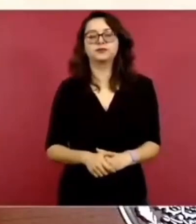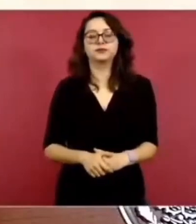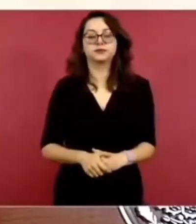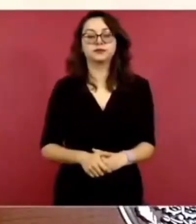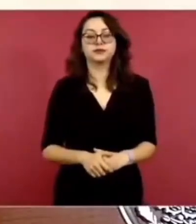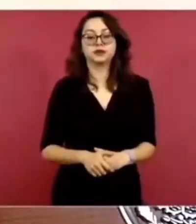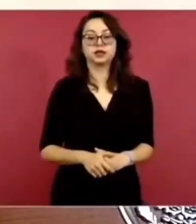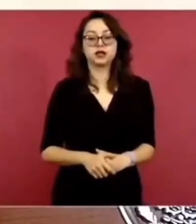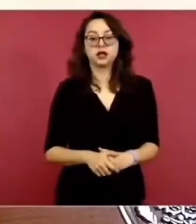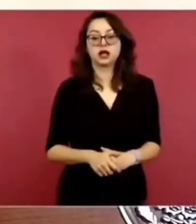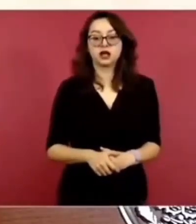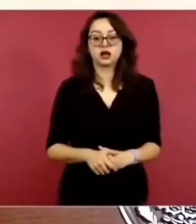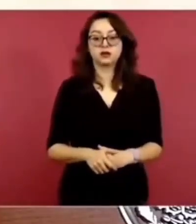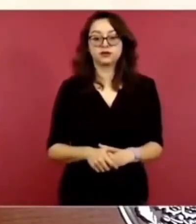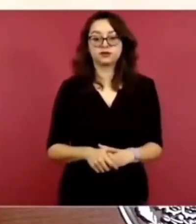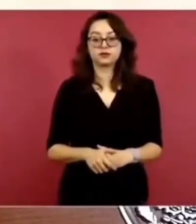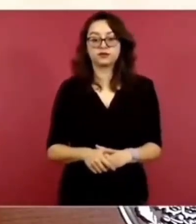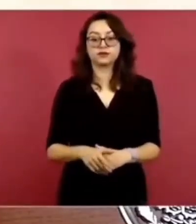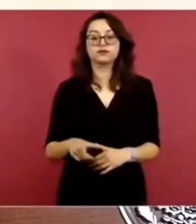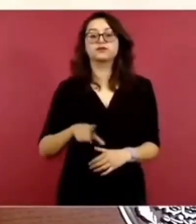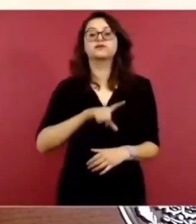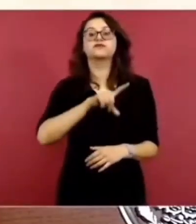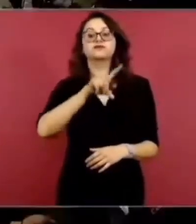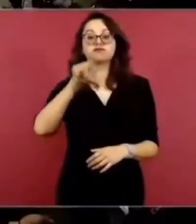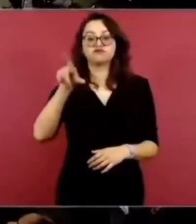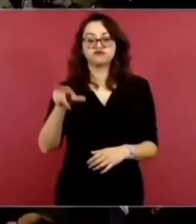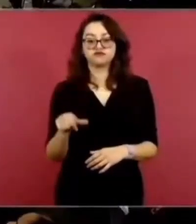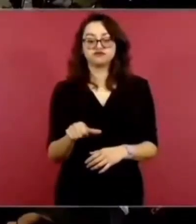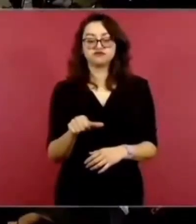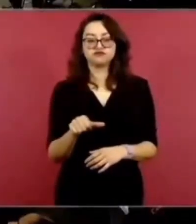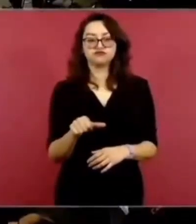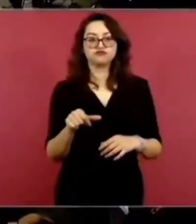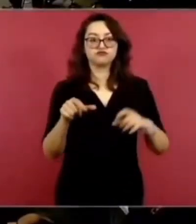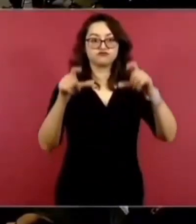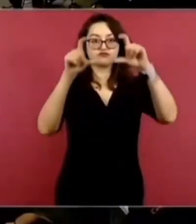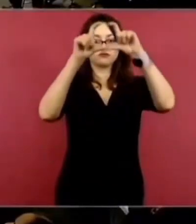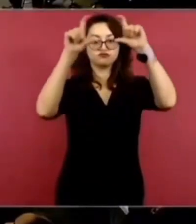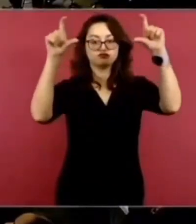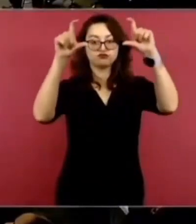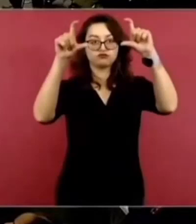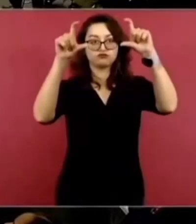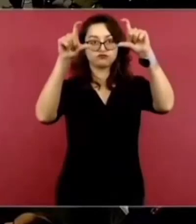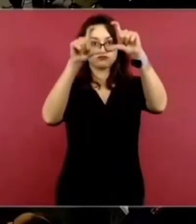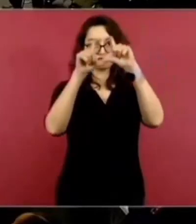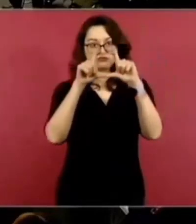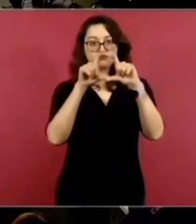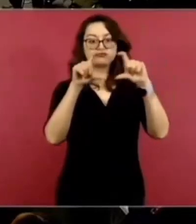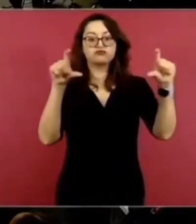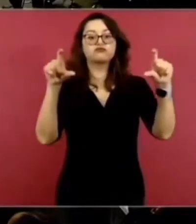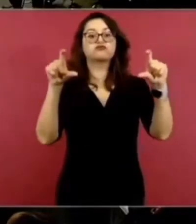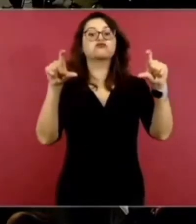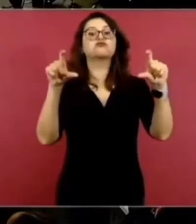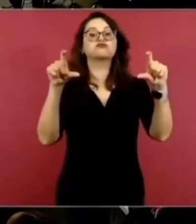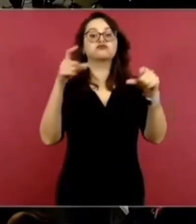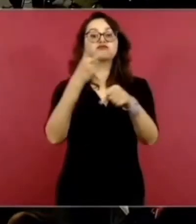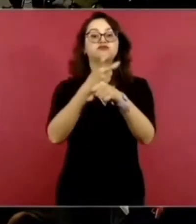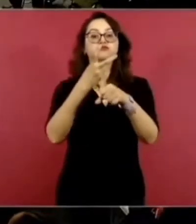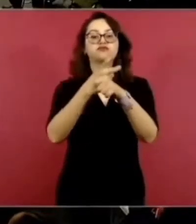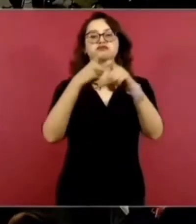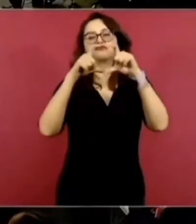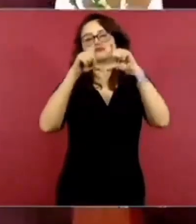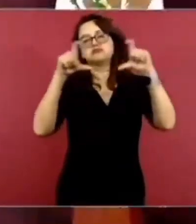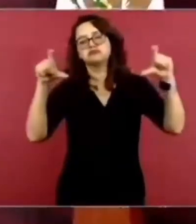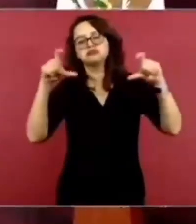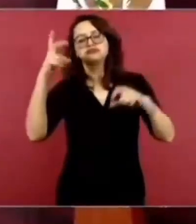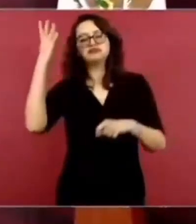y luego hay un segundo nivel que es el de los